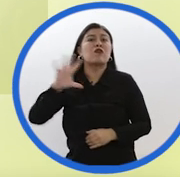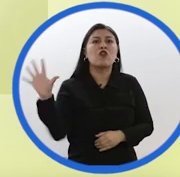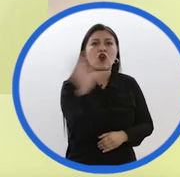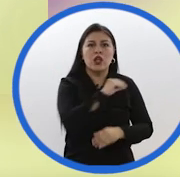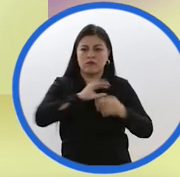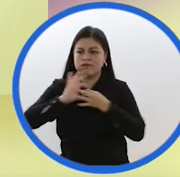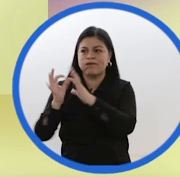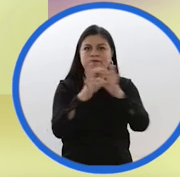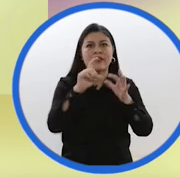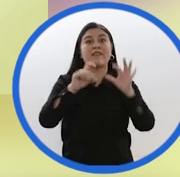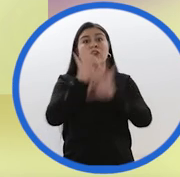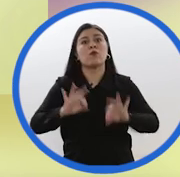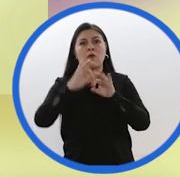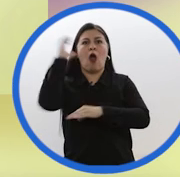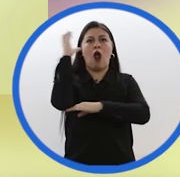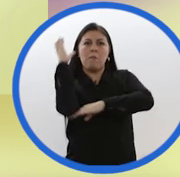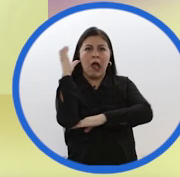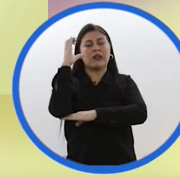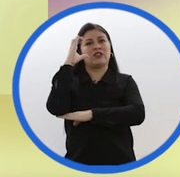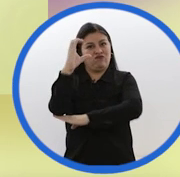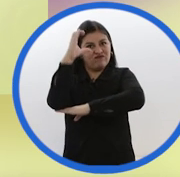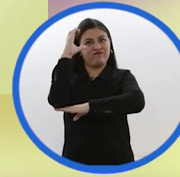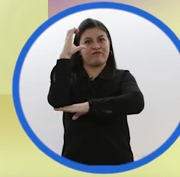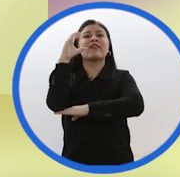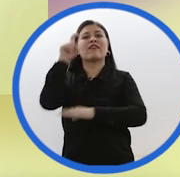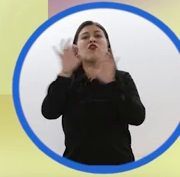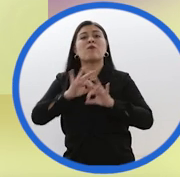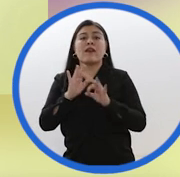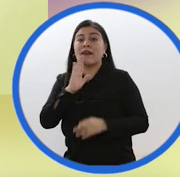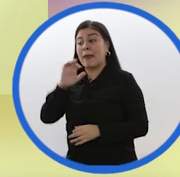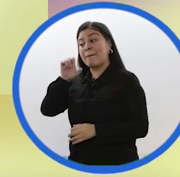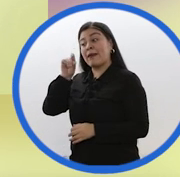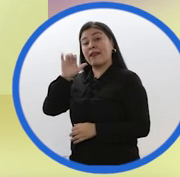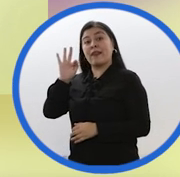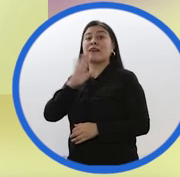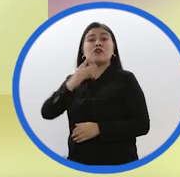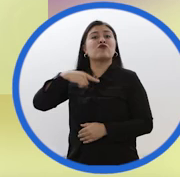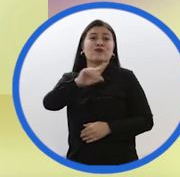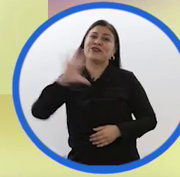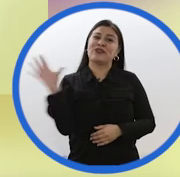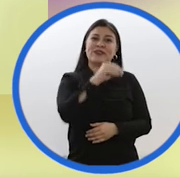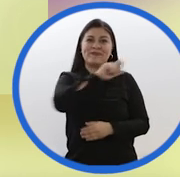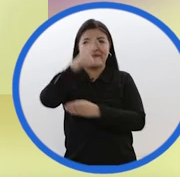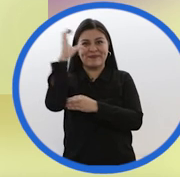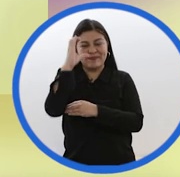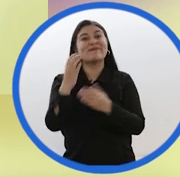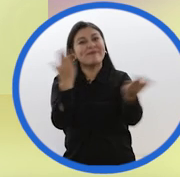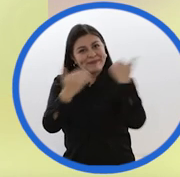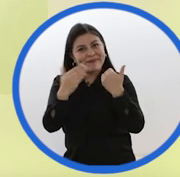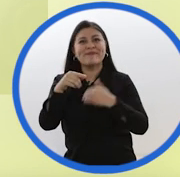estabilización de nuestro país. Los PEDED le pertenecen a todos los colombianos. Por eso, te invitamos a que hagas parte de la